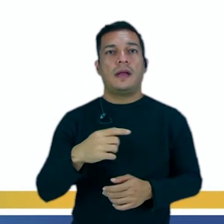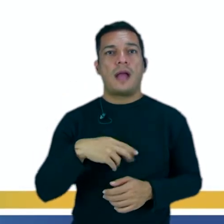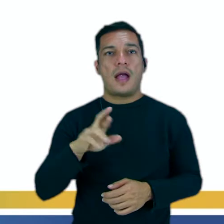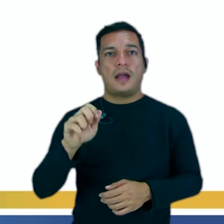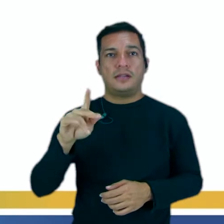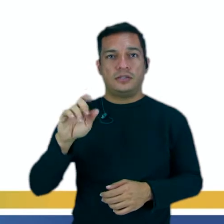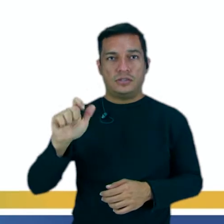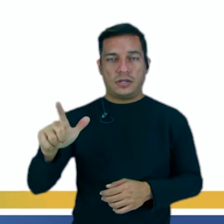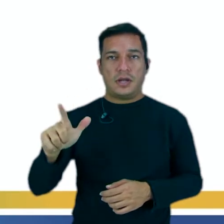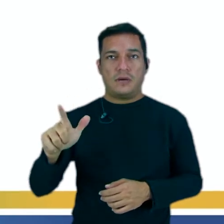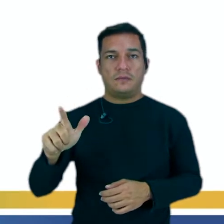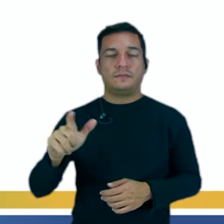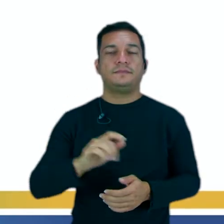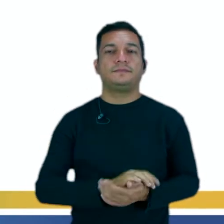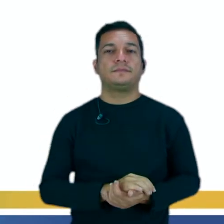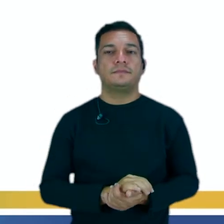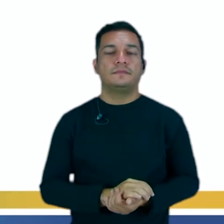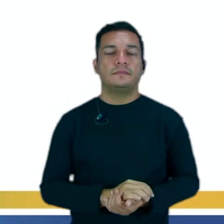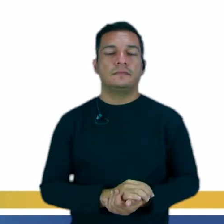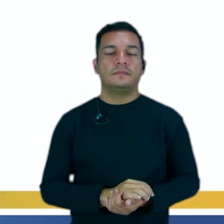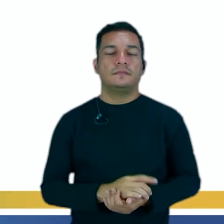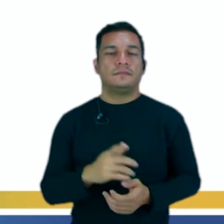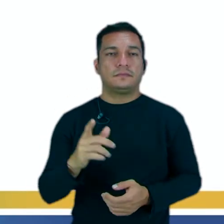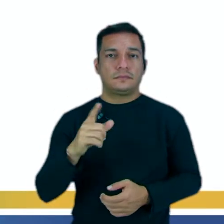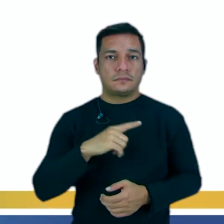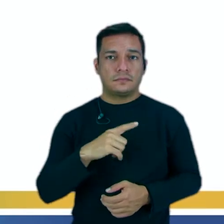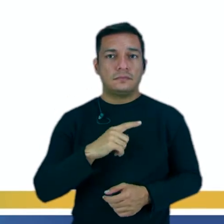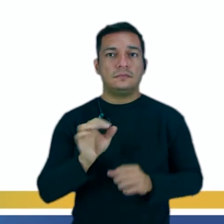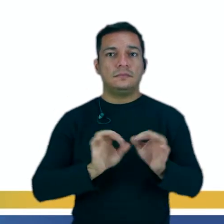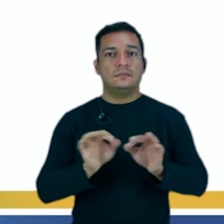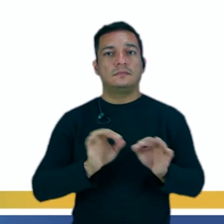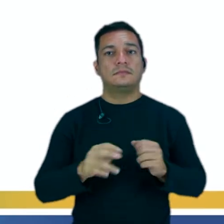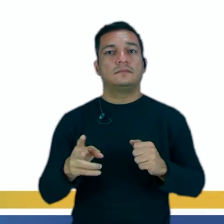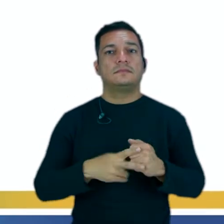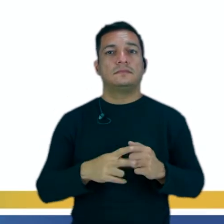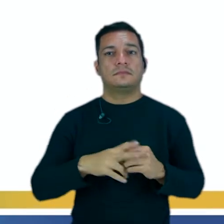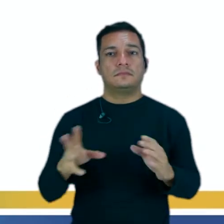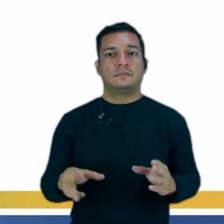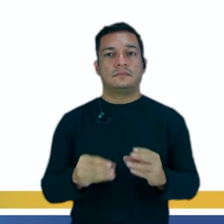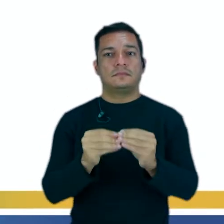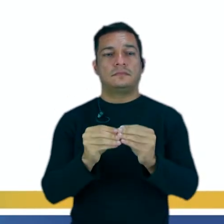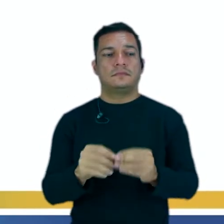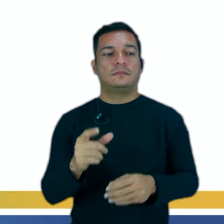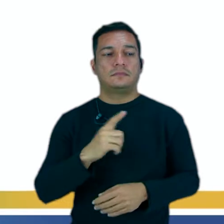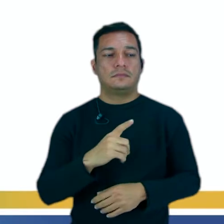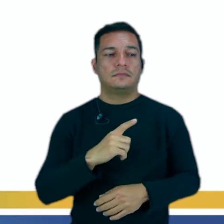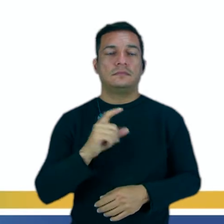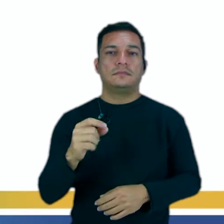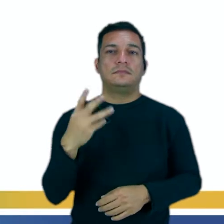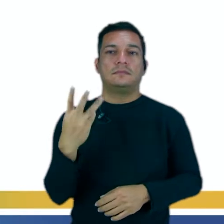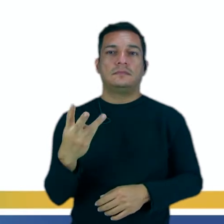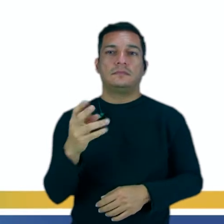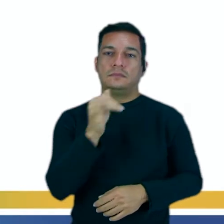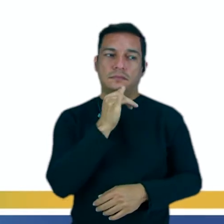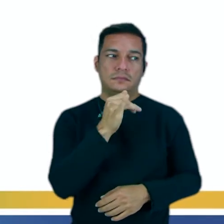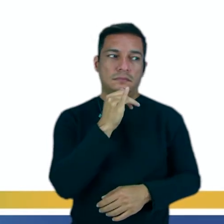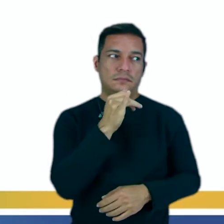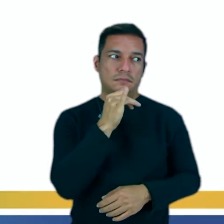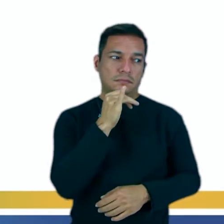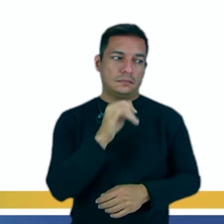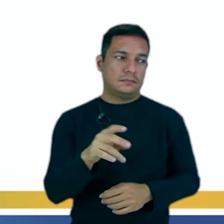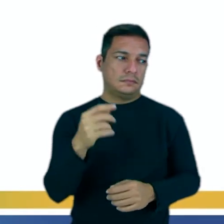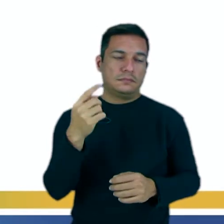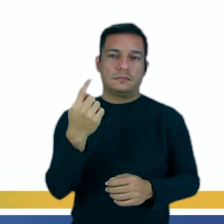o raíz del verbo. ¿Sí? Y ahí formamos el verbo por completo. Yo tengo ahí tres ejemplos para cada